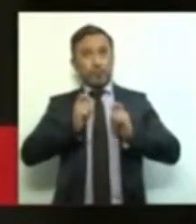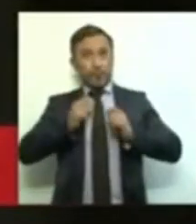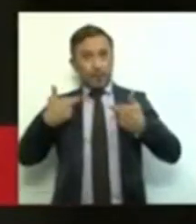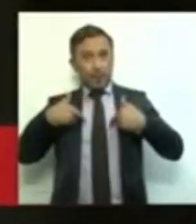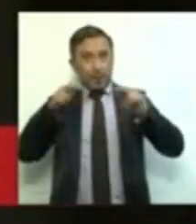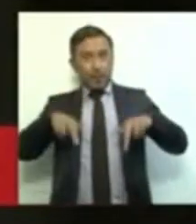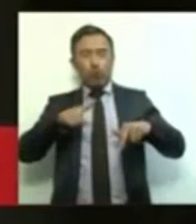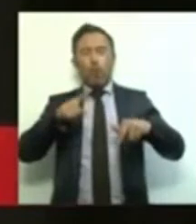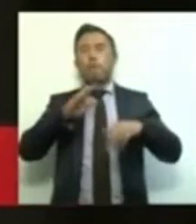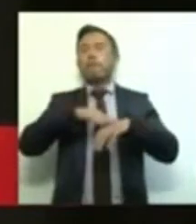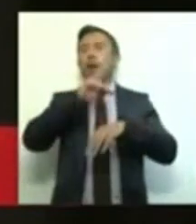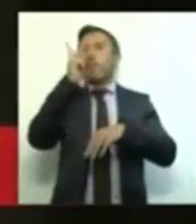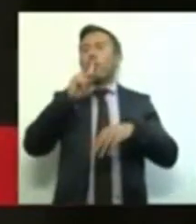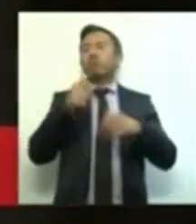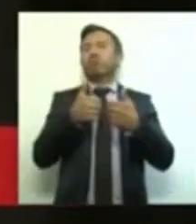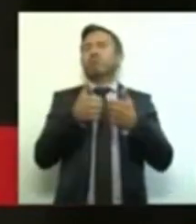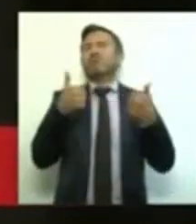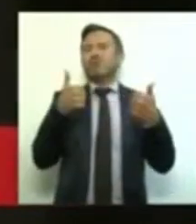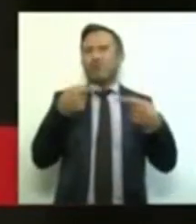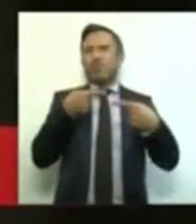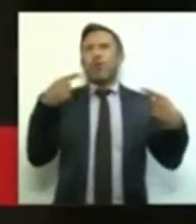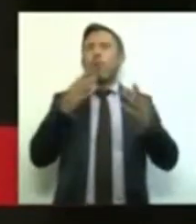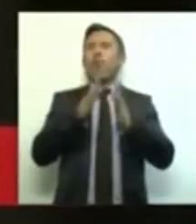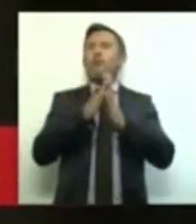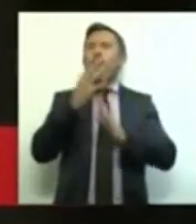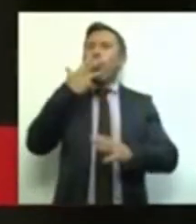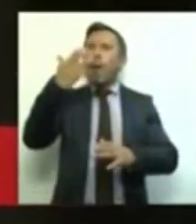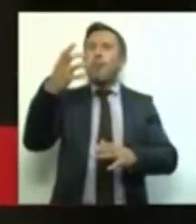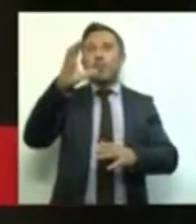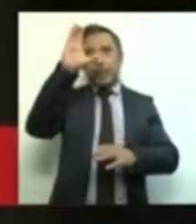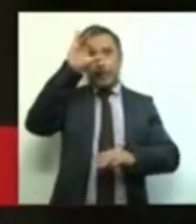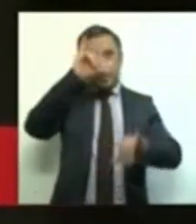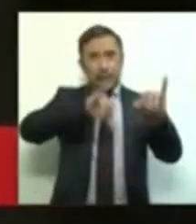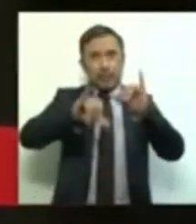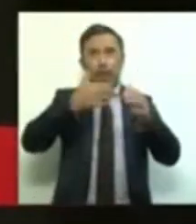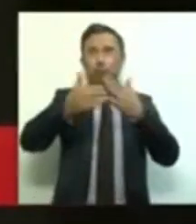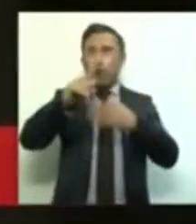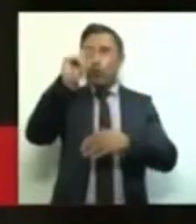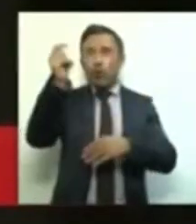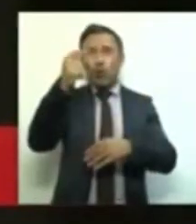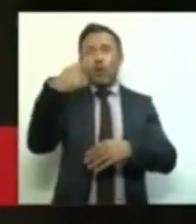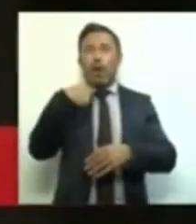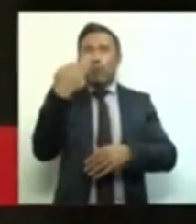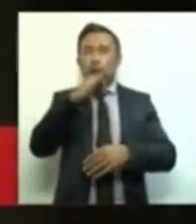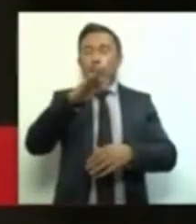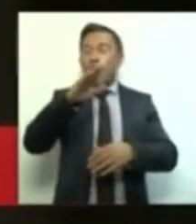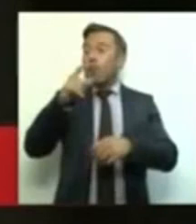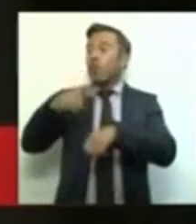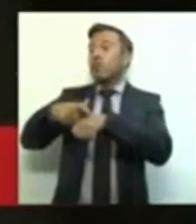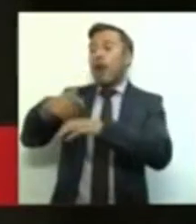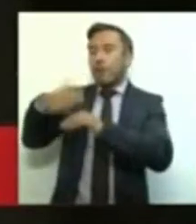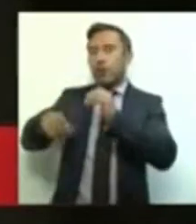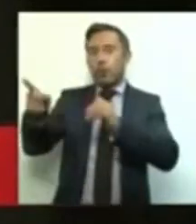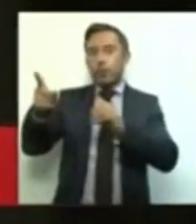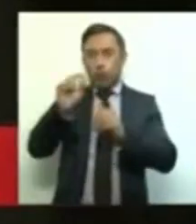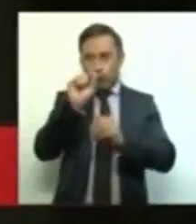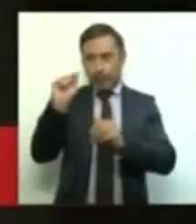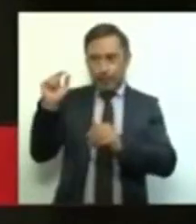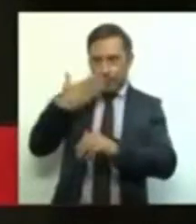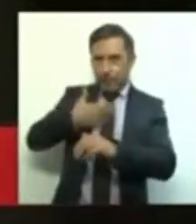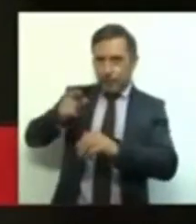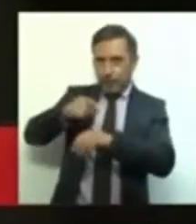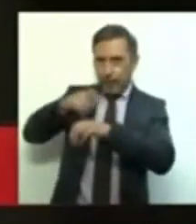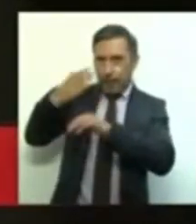alzo la voz para que no traicionen a la ciencia y tecnología. Concluya su participación, senadora. Concluyo, presidente,